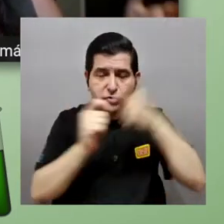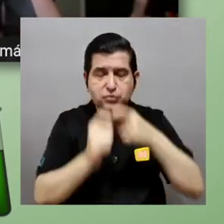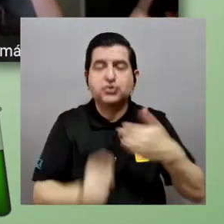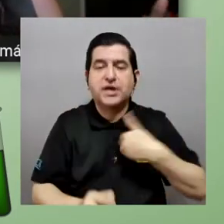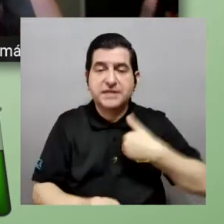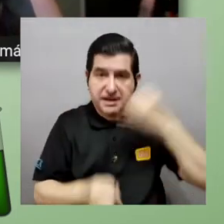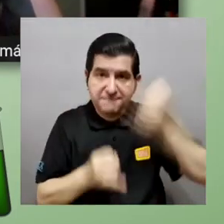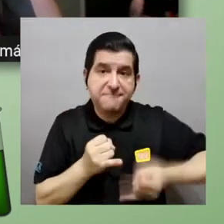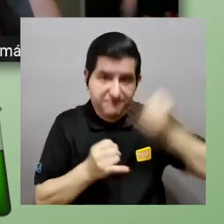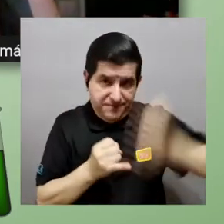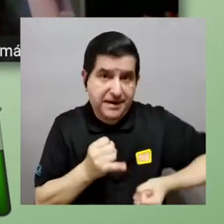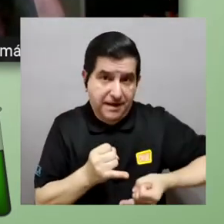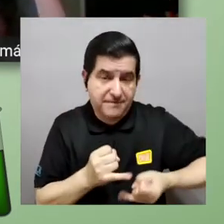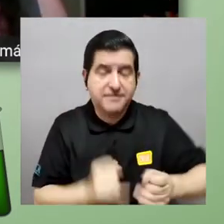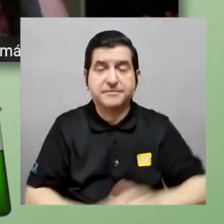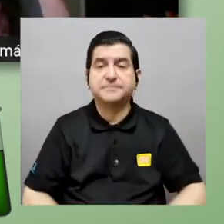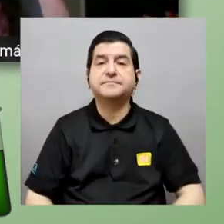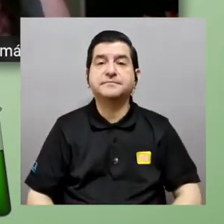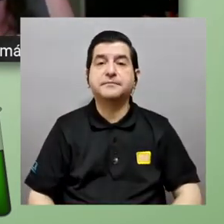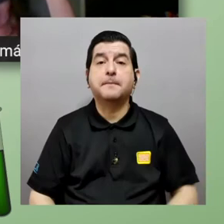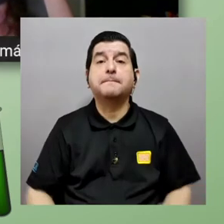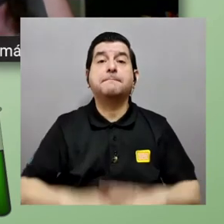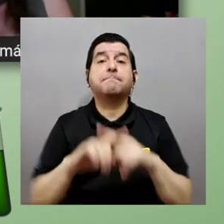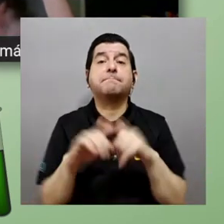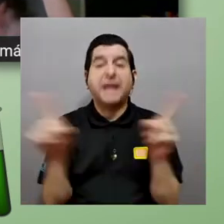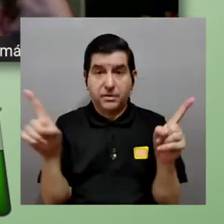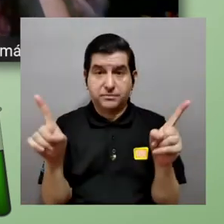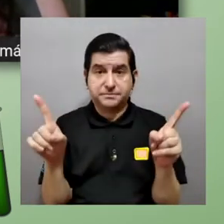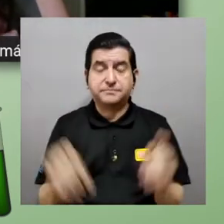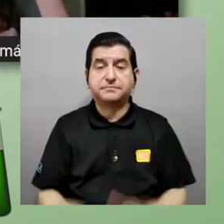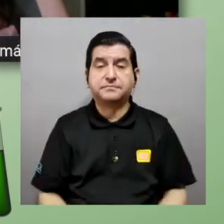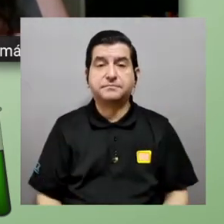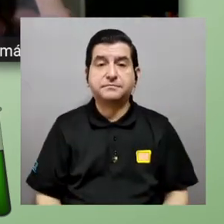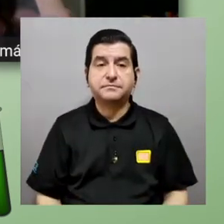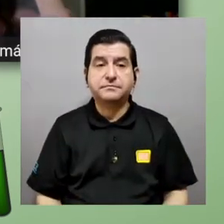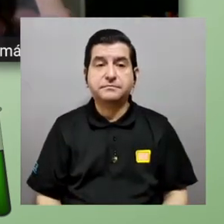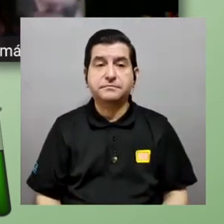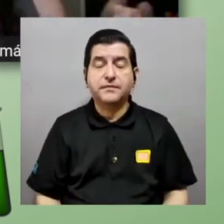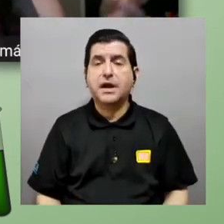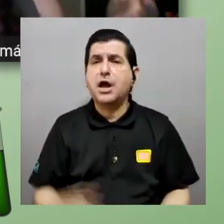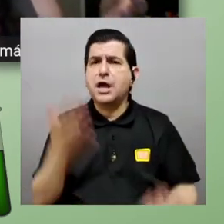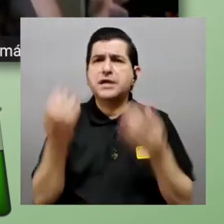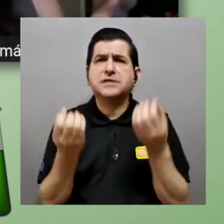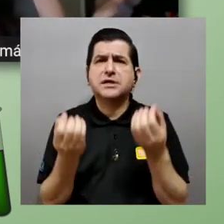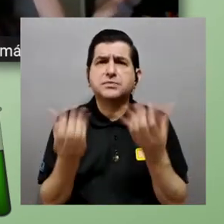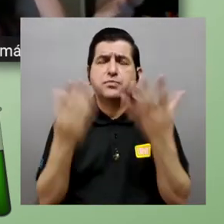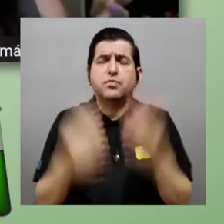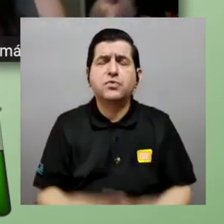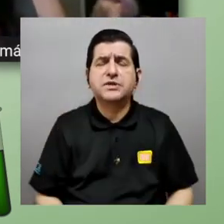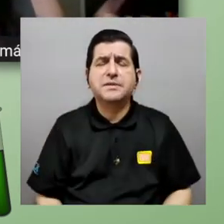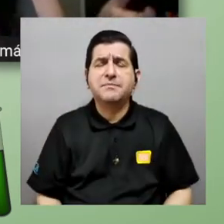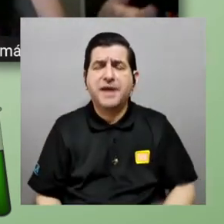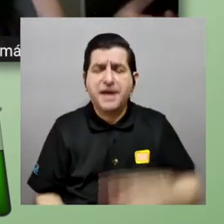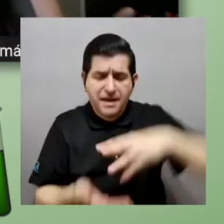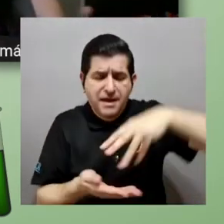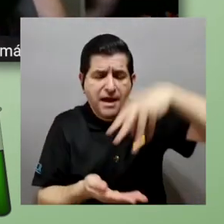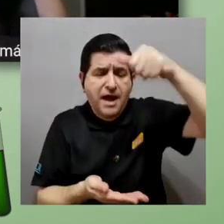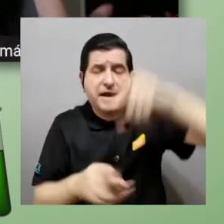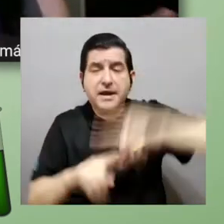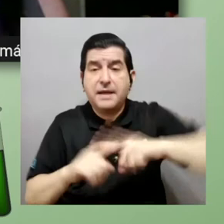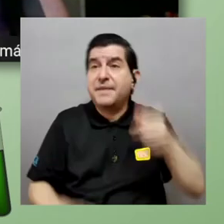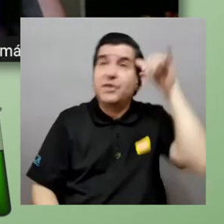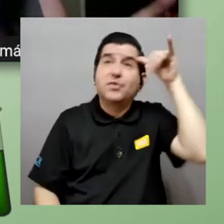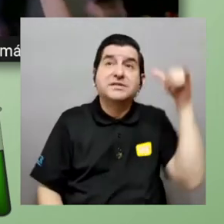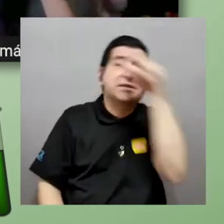conjuntos grandes pero son finitos verdad generalmente sin embargo sea en el real a pesar de que hay demasiados granos de arena pues hay una